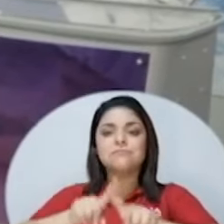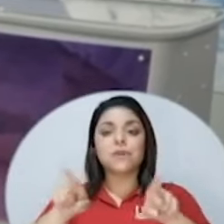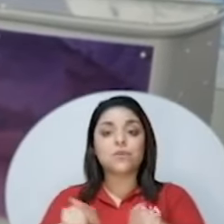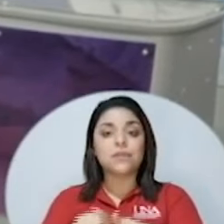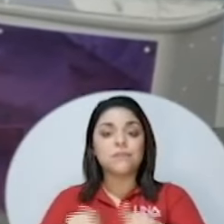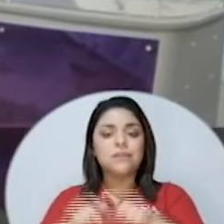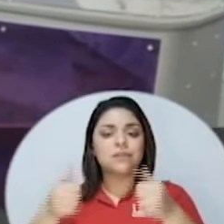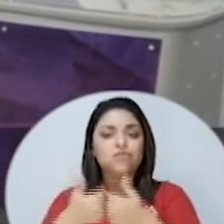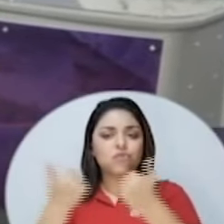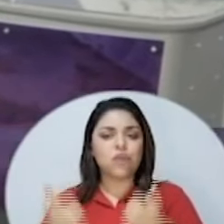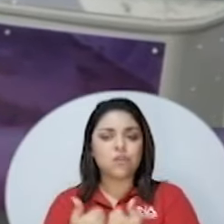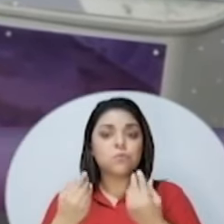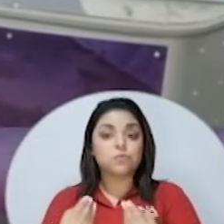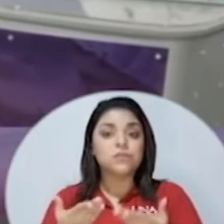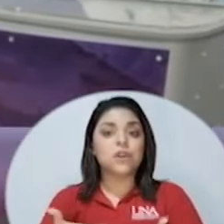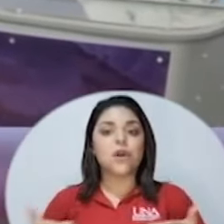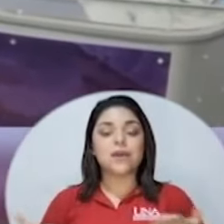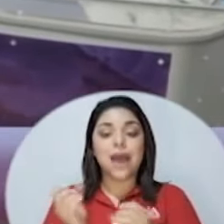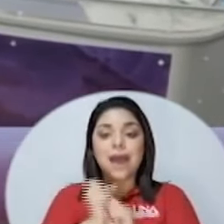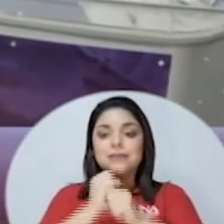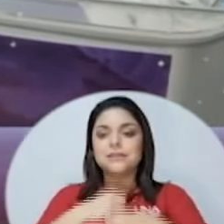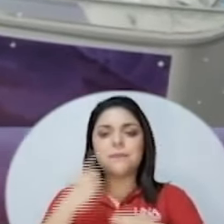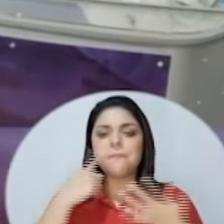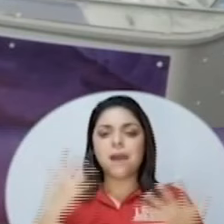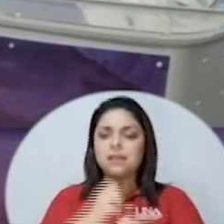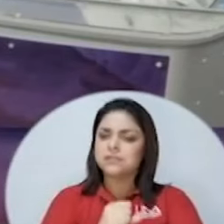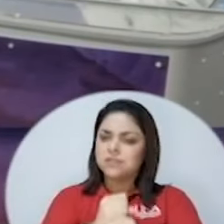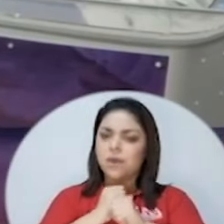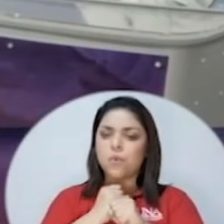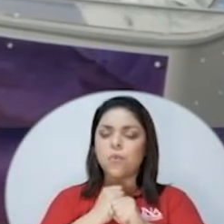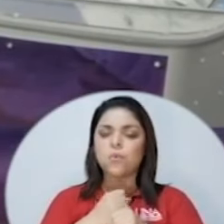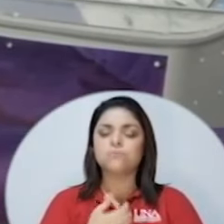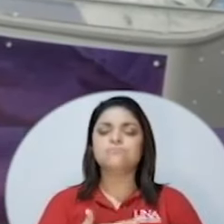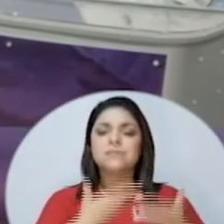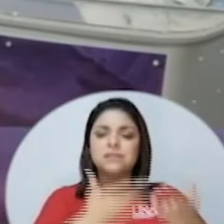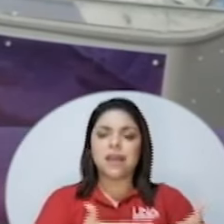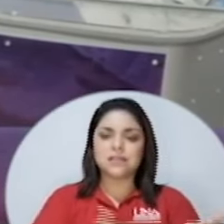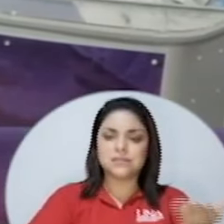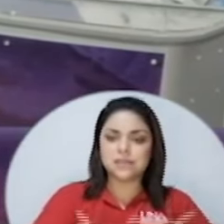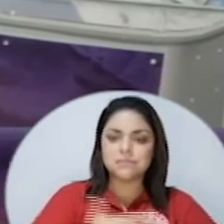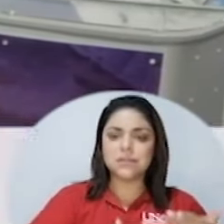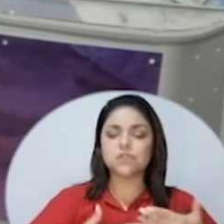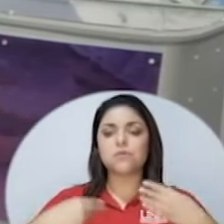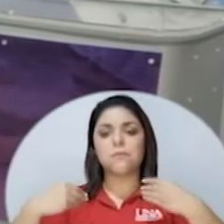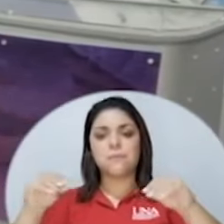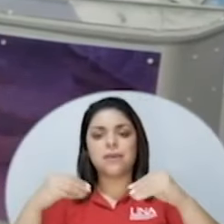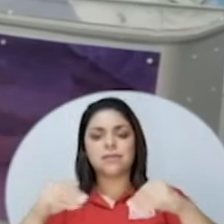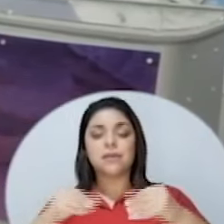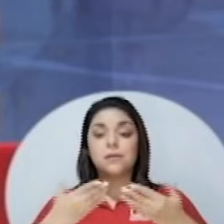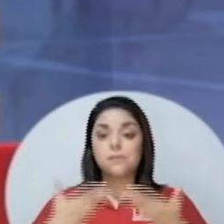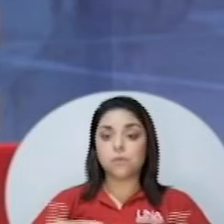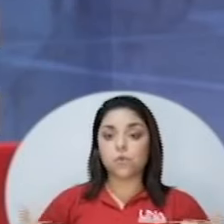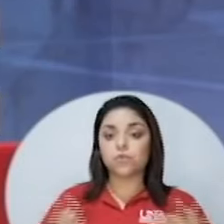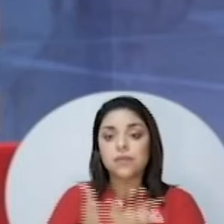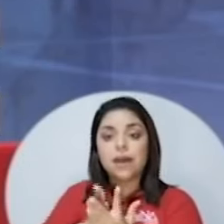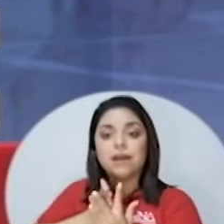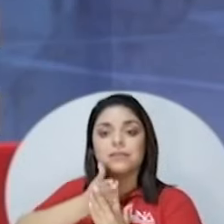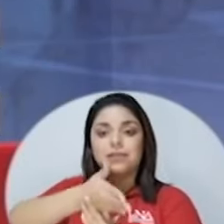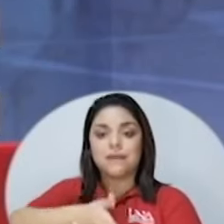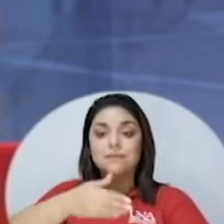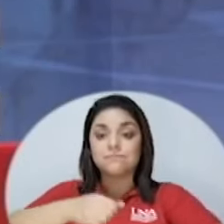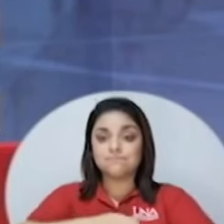cosas que hay que hacer para asegurarse de que la prestación de servicios y venta de productos a través de las modalidades